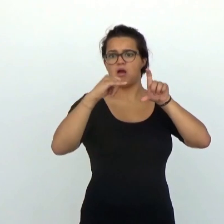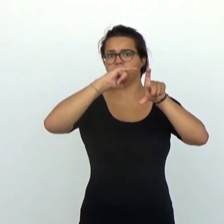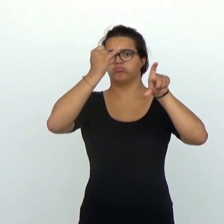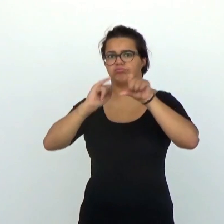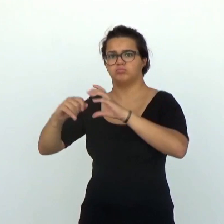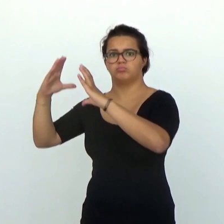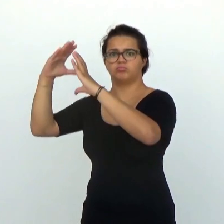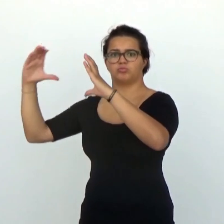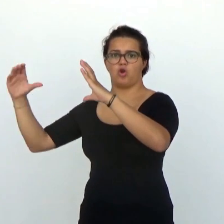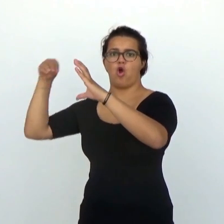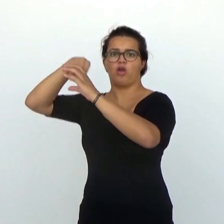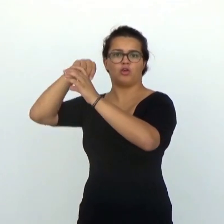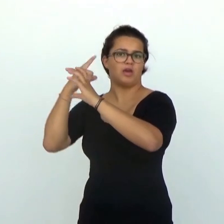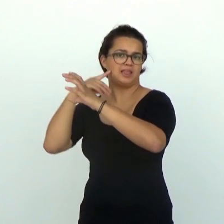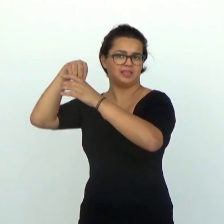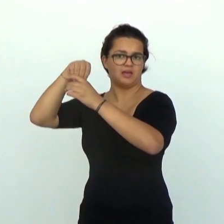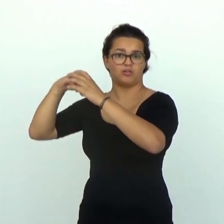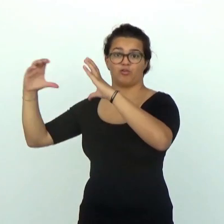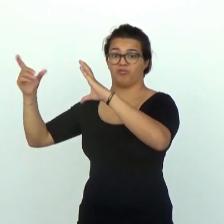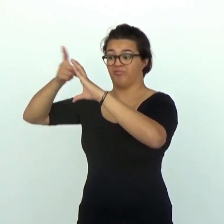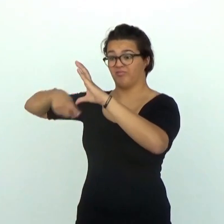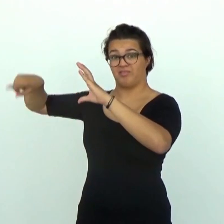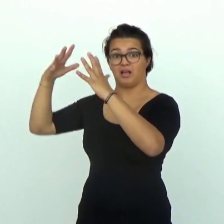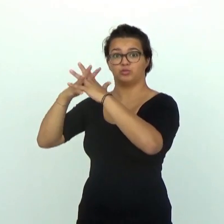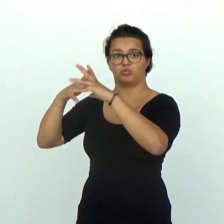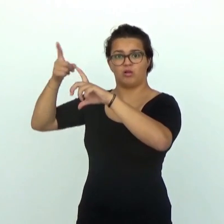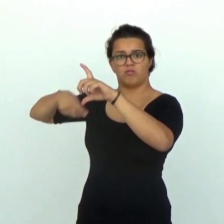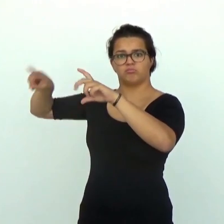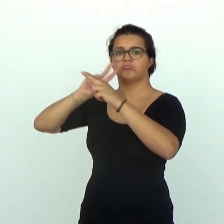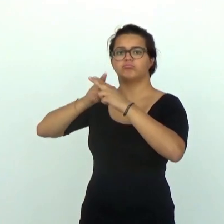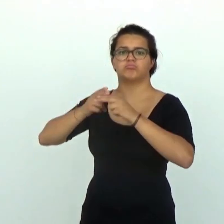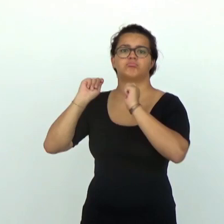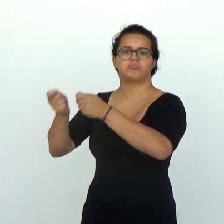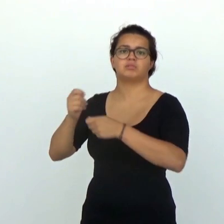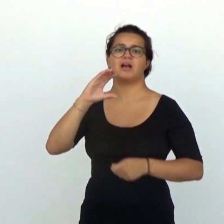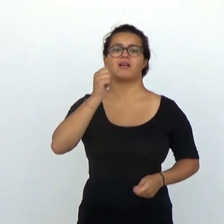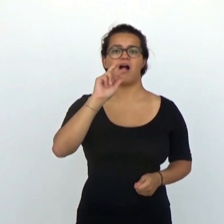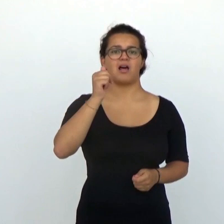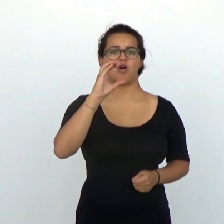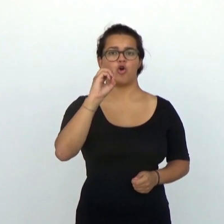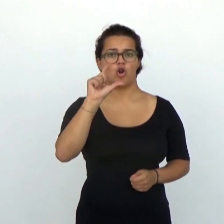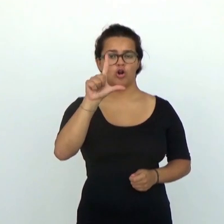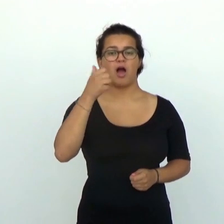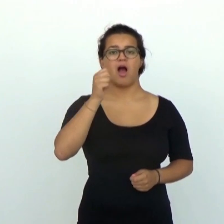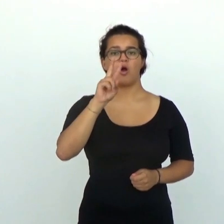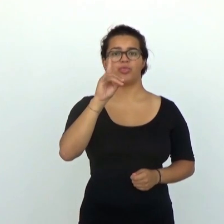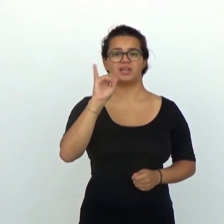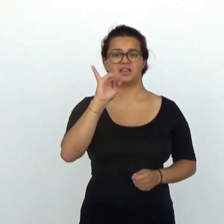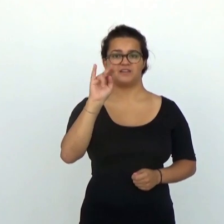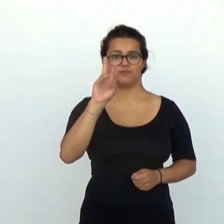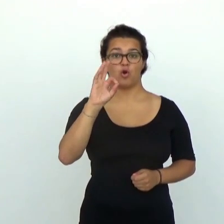cuya porción auditiva es esa estructura enroscada a la que todos denominamos el caracol auditivo o cócleo.